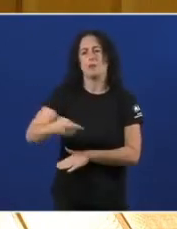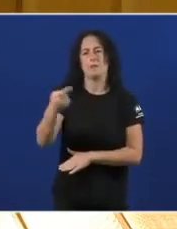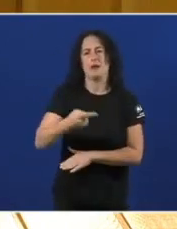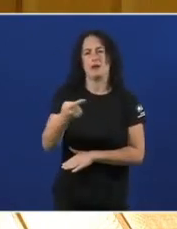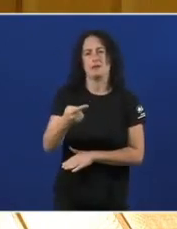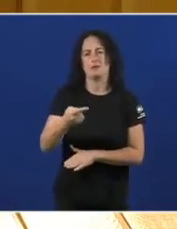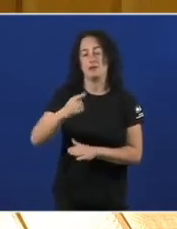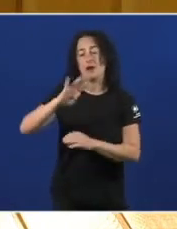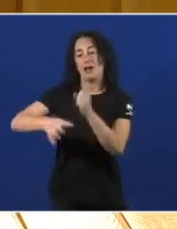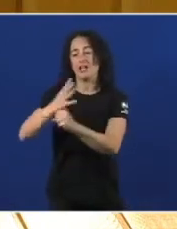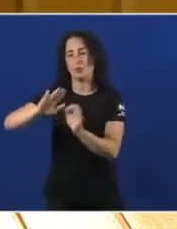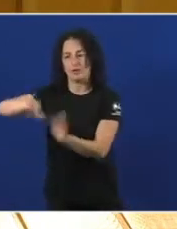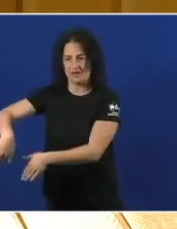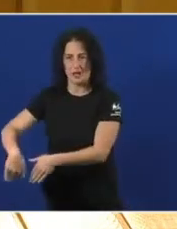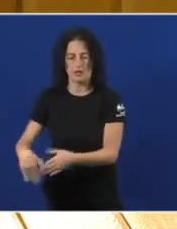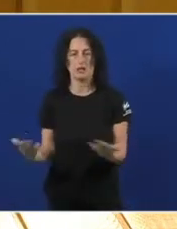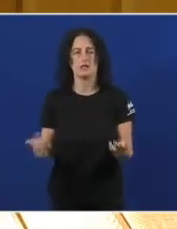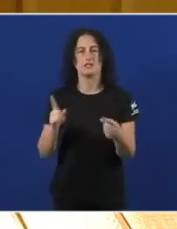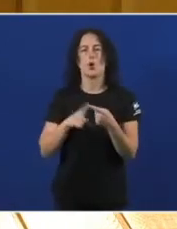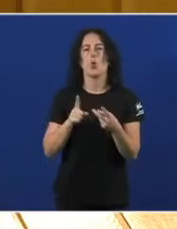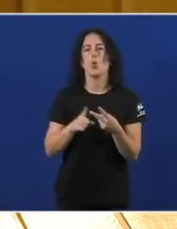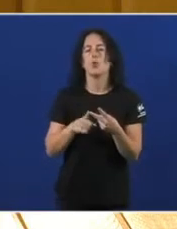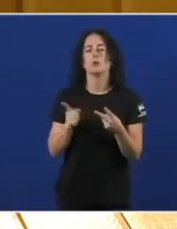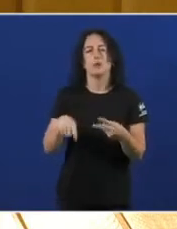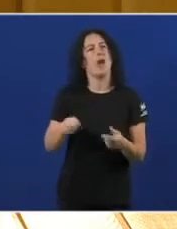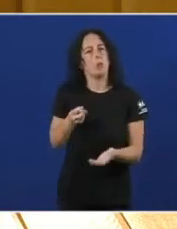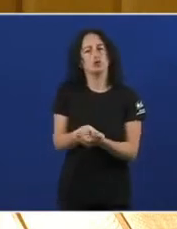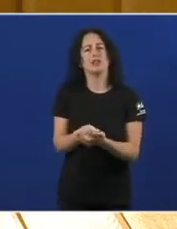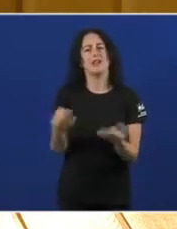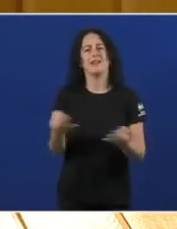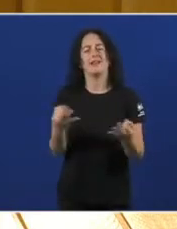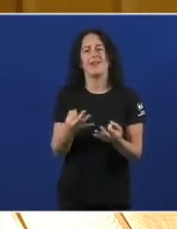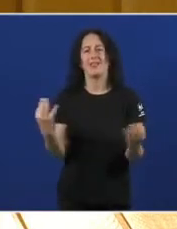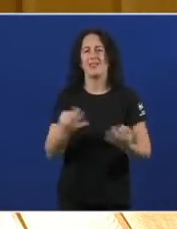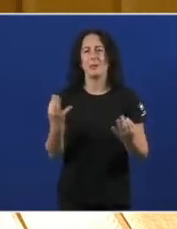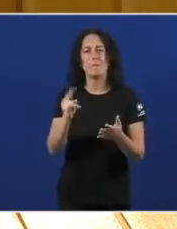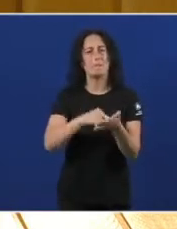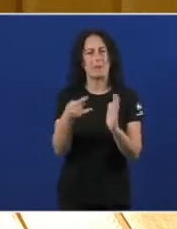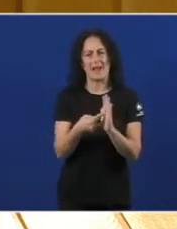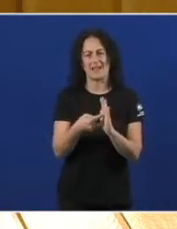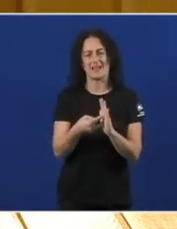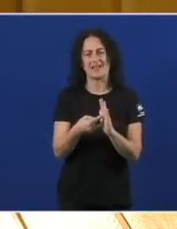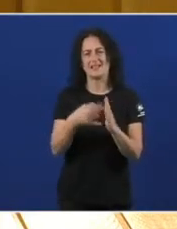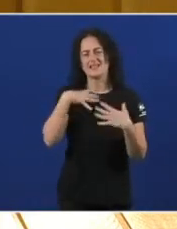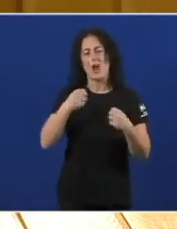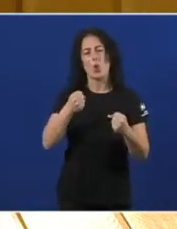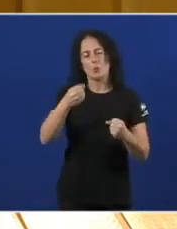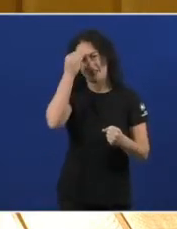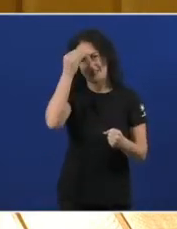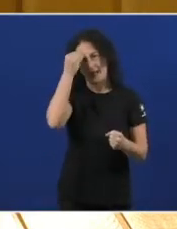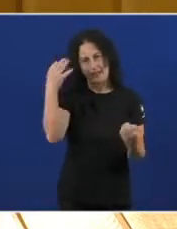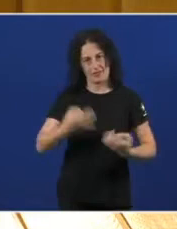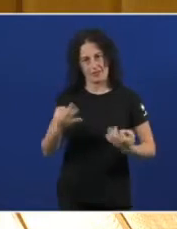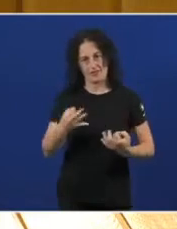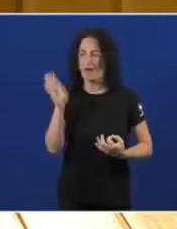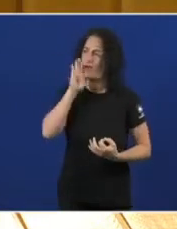Da legislatura En segundo lugar Nos apostamos Porque hai que Ten que haber Un plan De saúde mental Pero é que Xa non